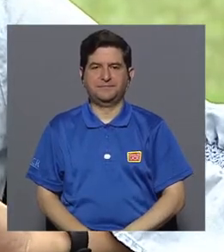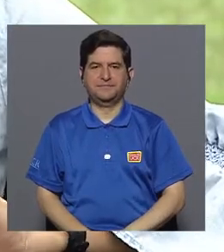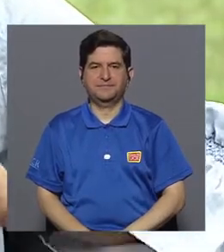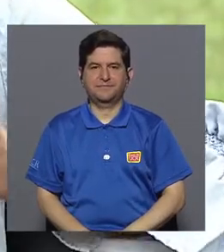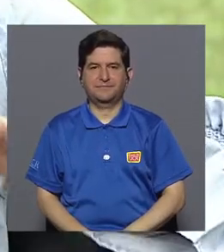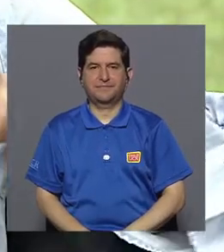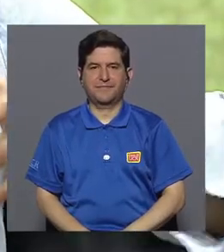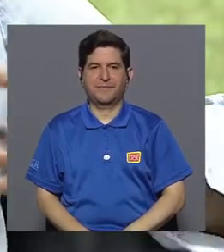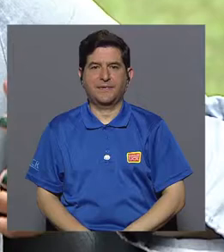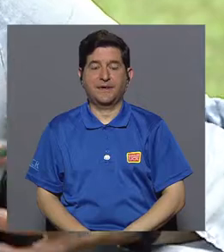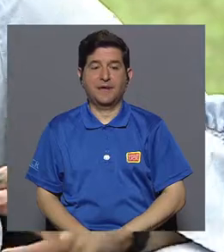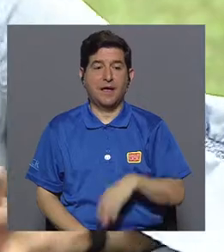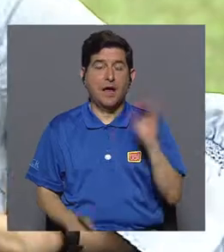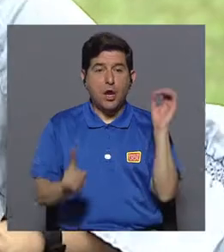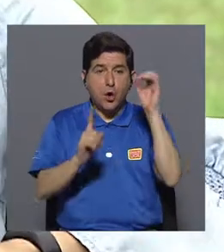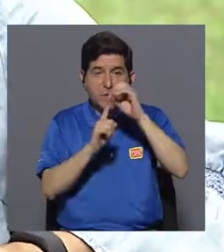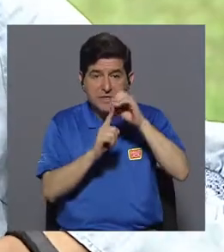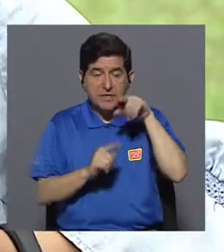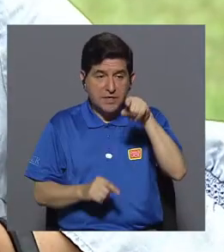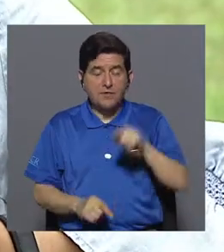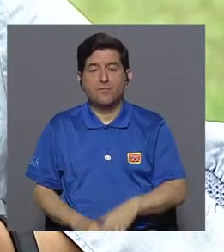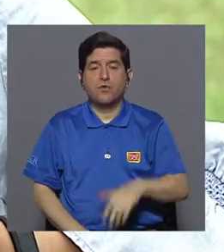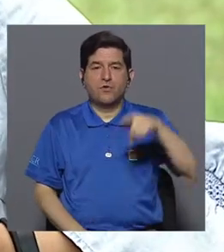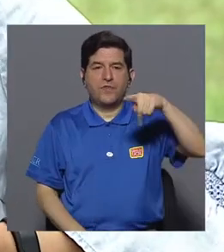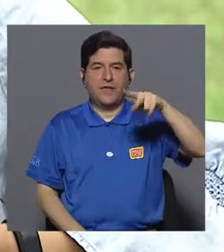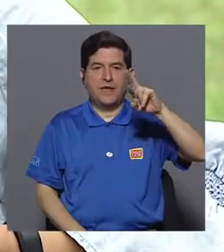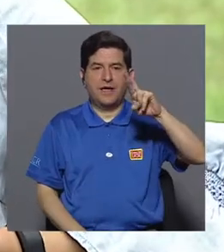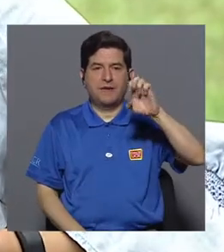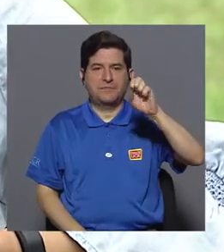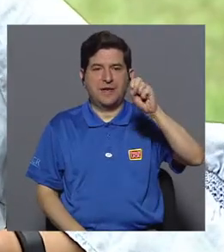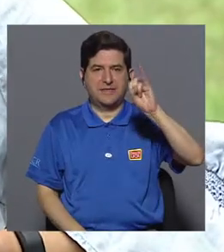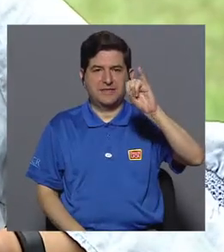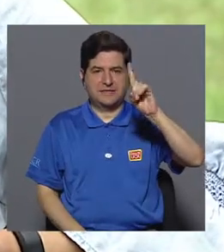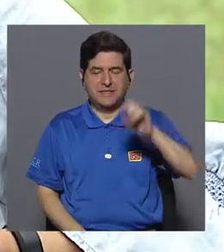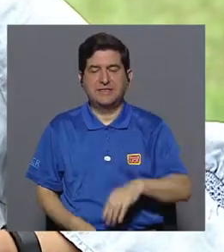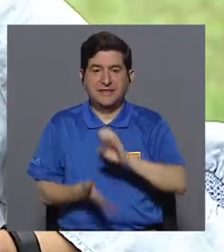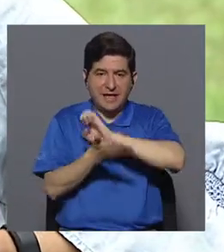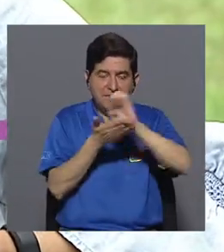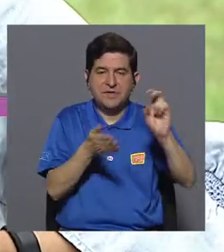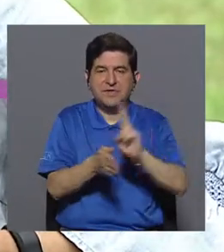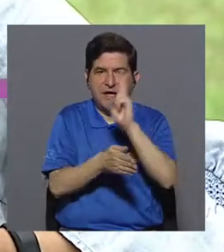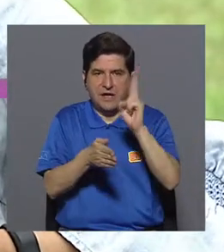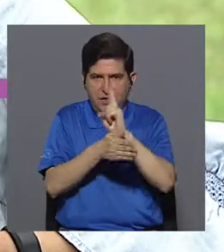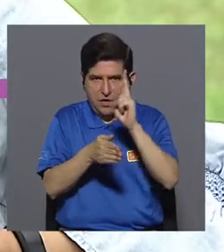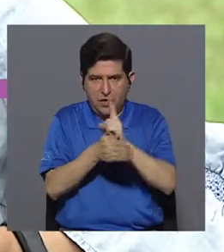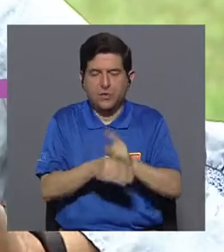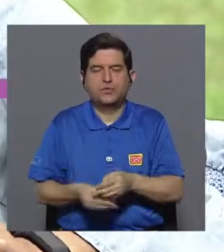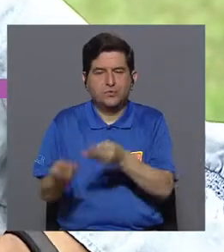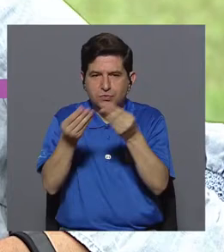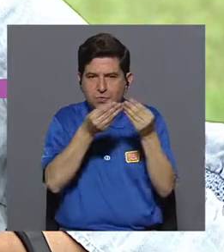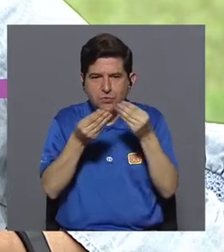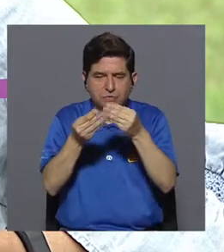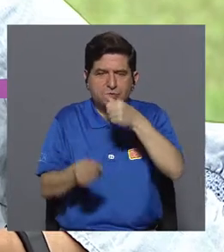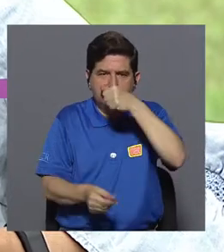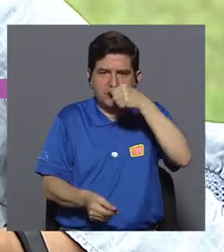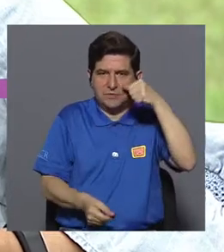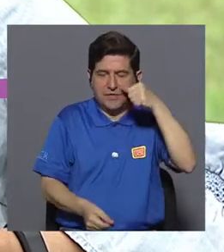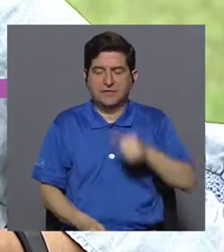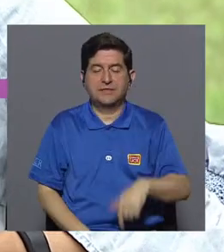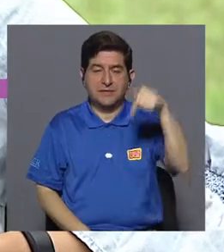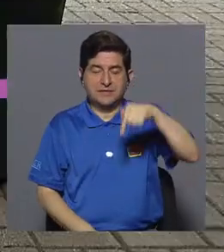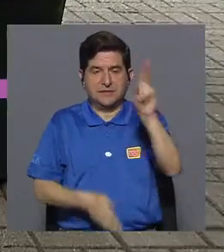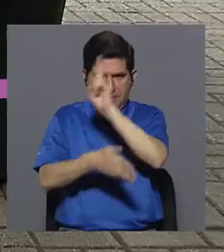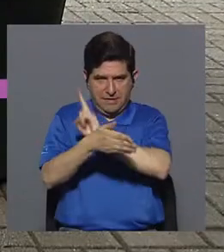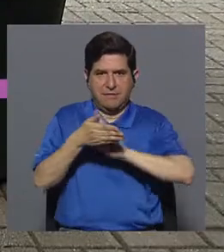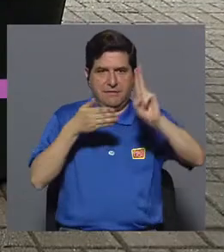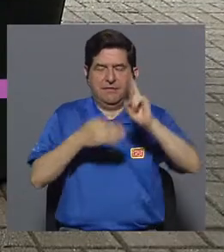El PRECIT o el objetivo del PRECIT busca evitar el consumo de estupefacientes y psicotrópicos en la comunidad universitaria.